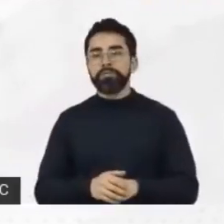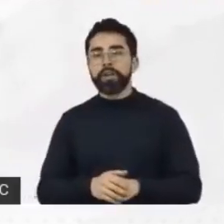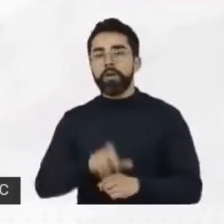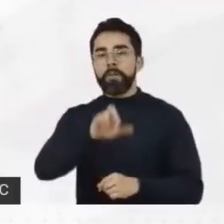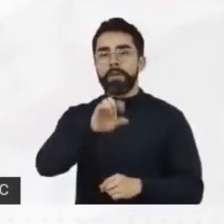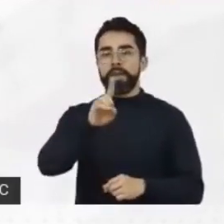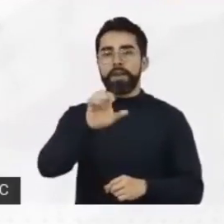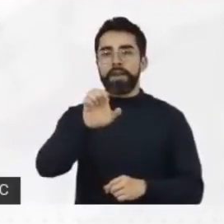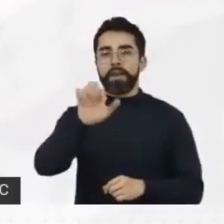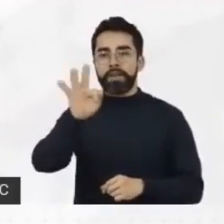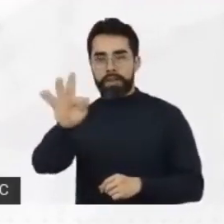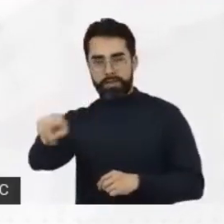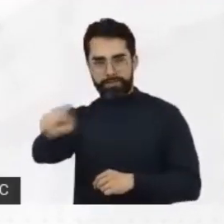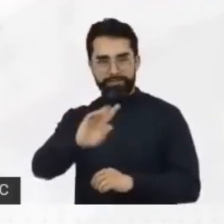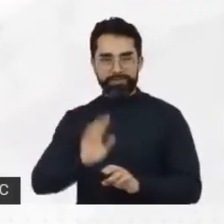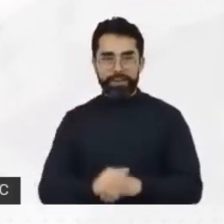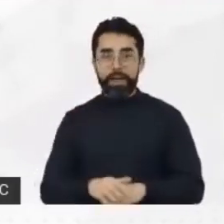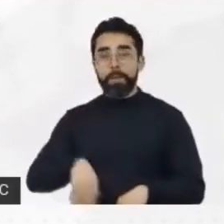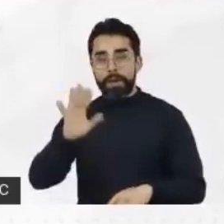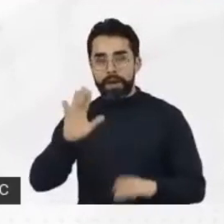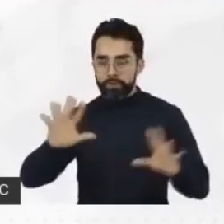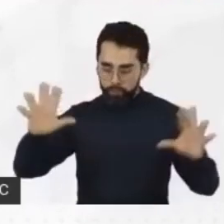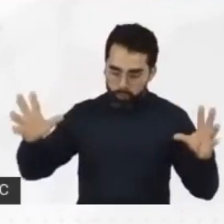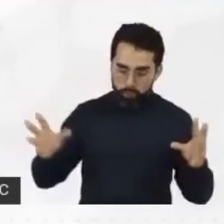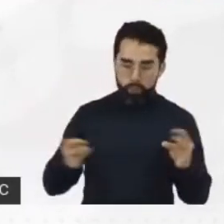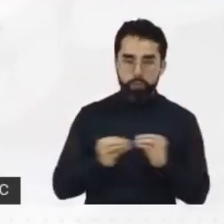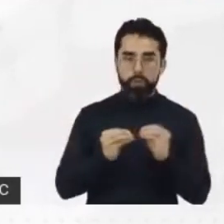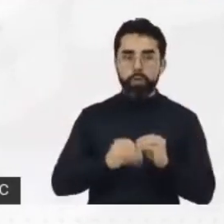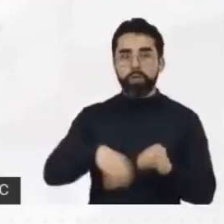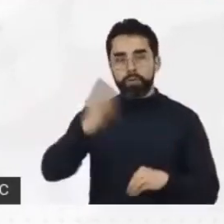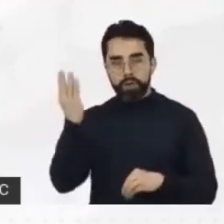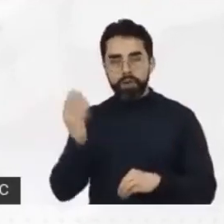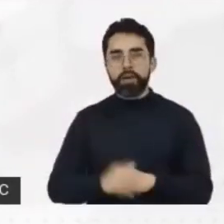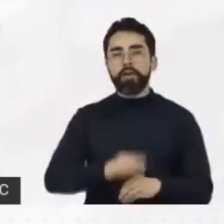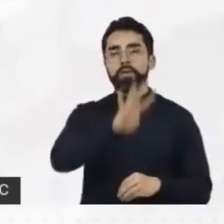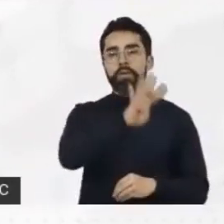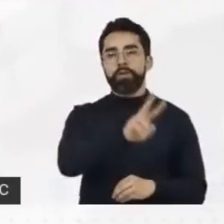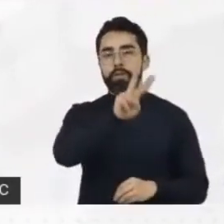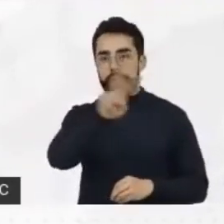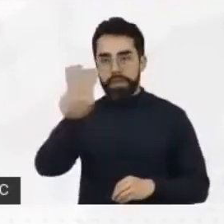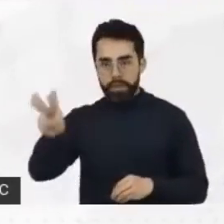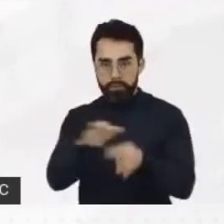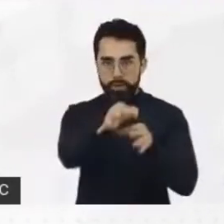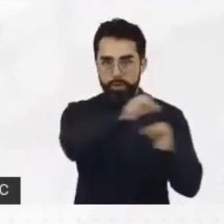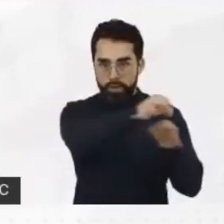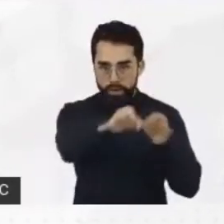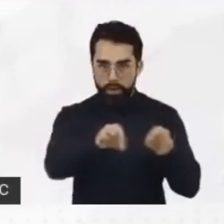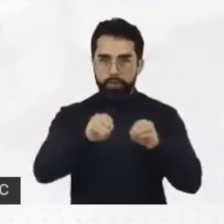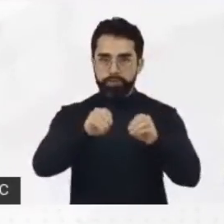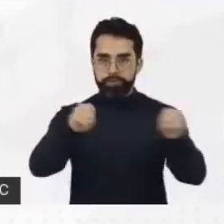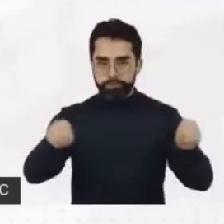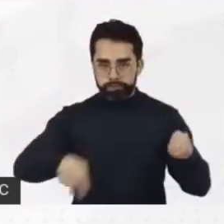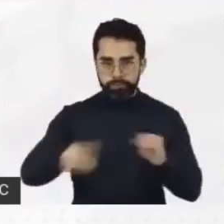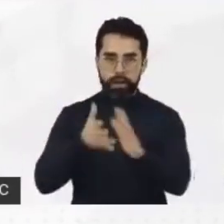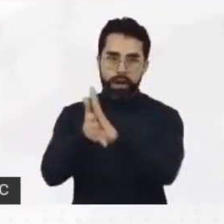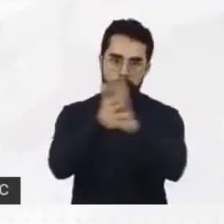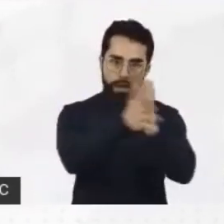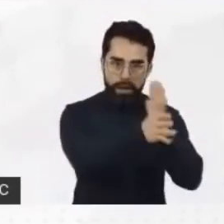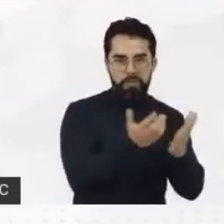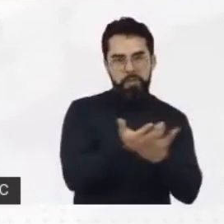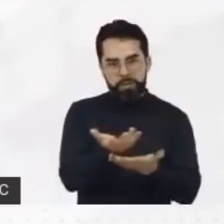En total hemos asistido a 422 municipios en los cuales hemos intervenido con asesorías